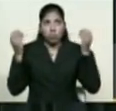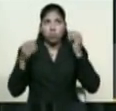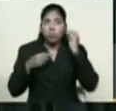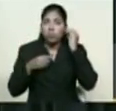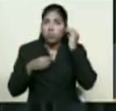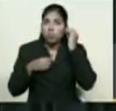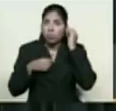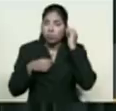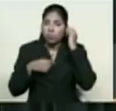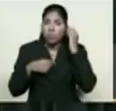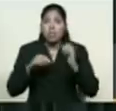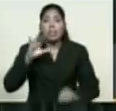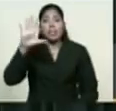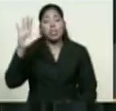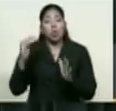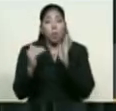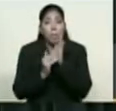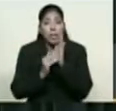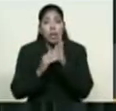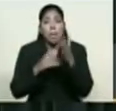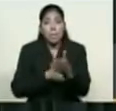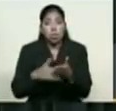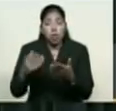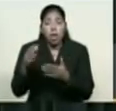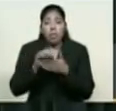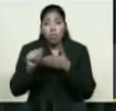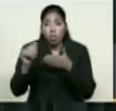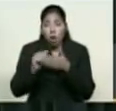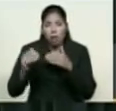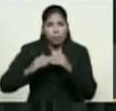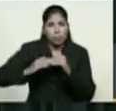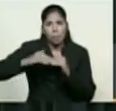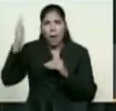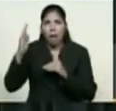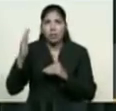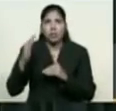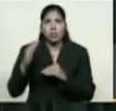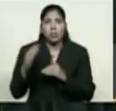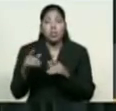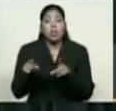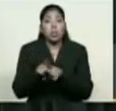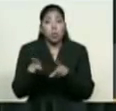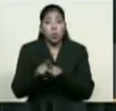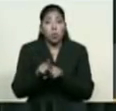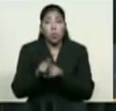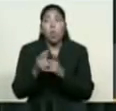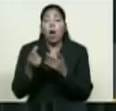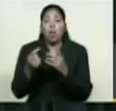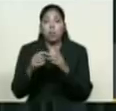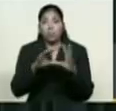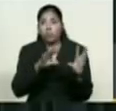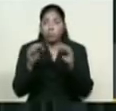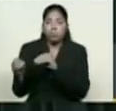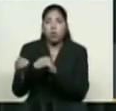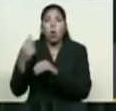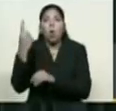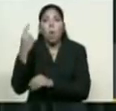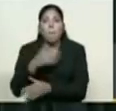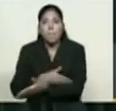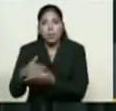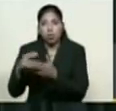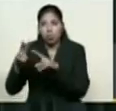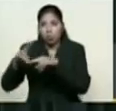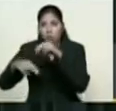las intenciones de compra, que equivalen, por ejemplo, a la construcción de un millón de nuevas viviendas. Son más